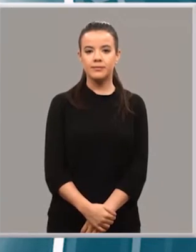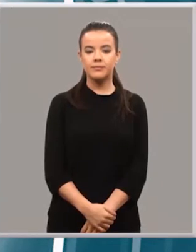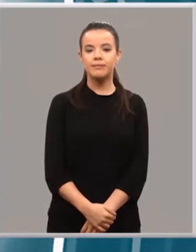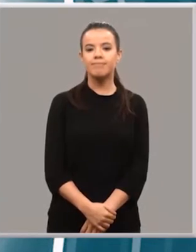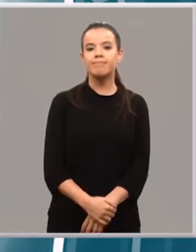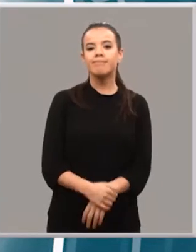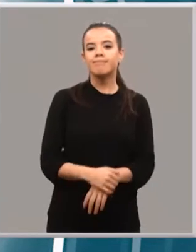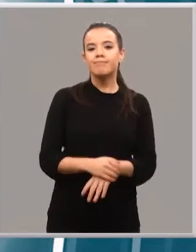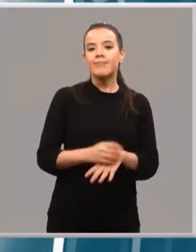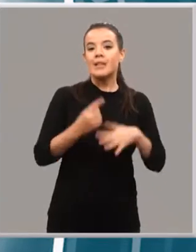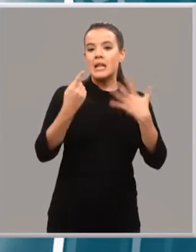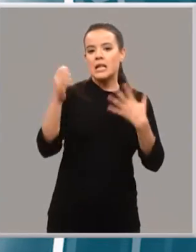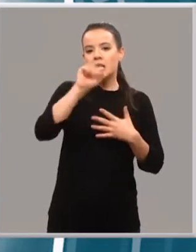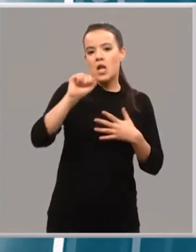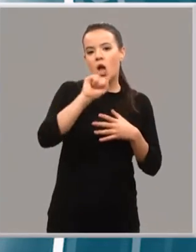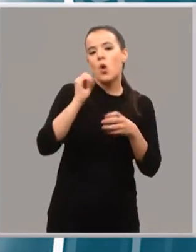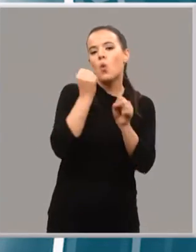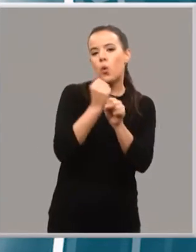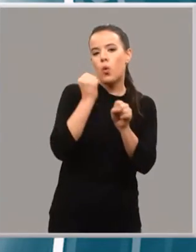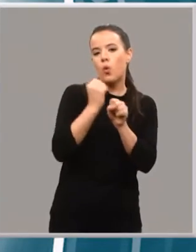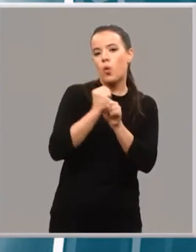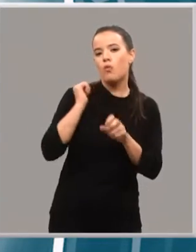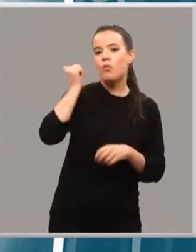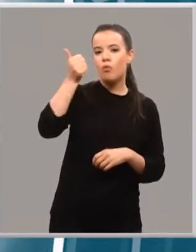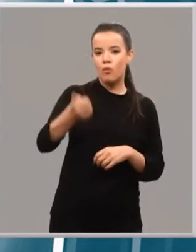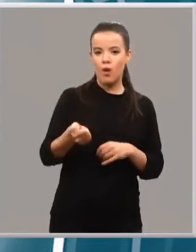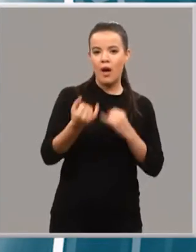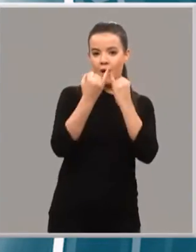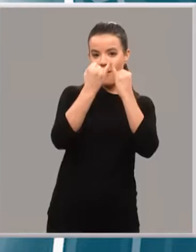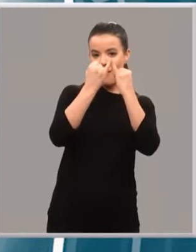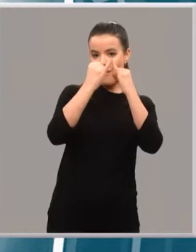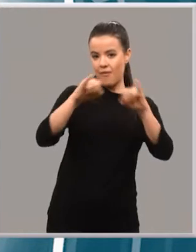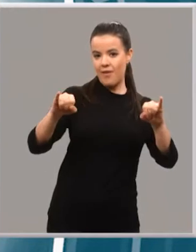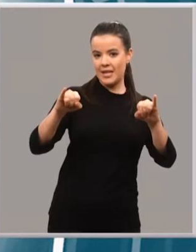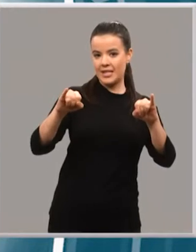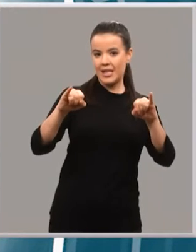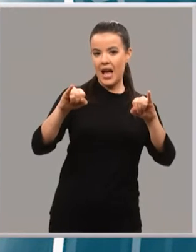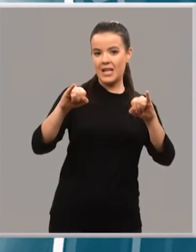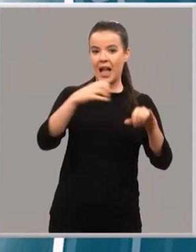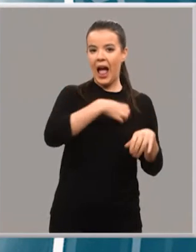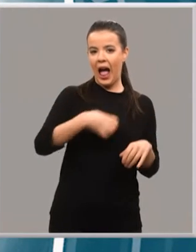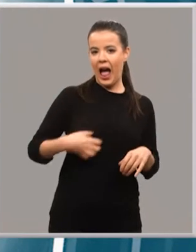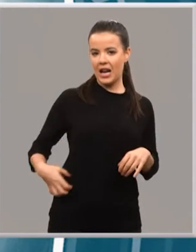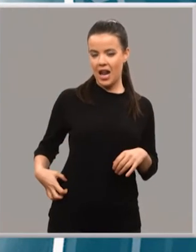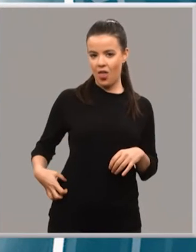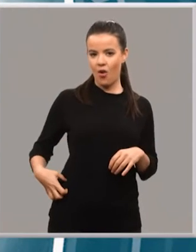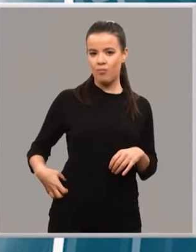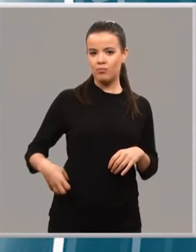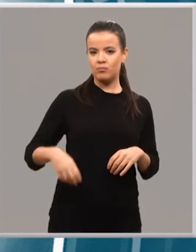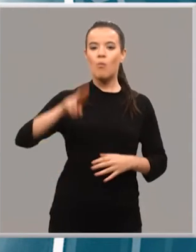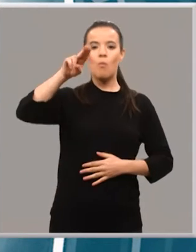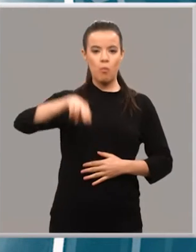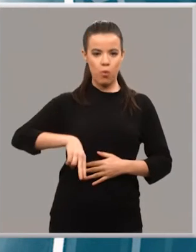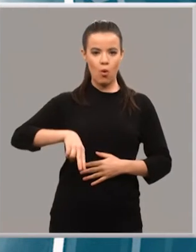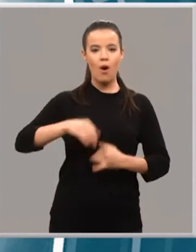Tras seis años de mucho trabajo, lo han logrado. Las fiestas de San Cosme y San Damián de Arnedo han sido declaradas como fiesta de